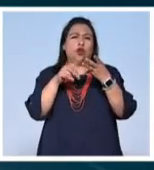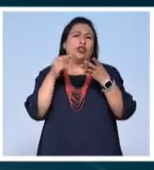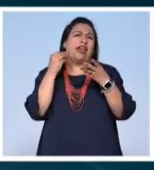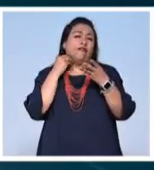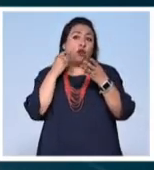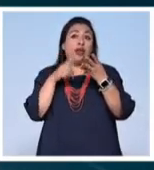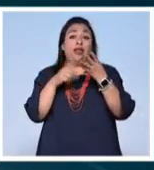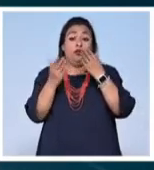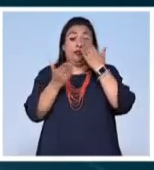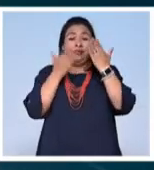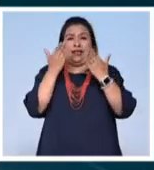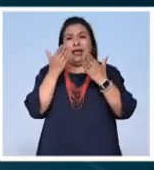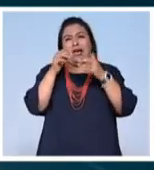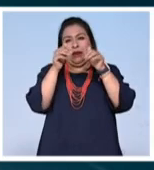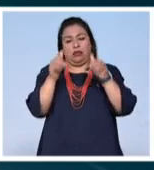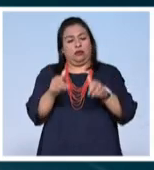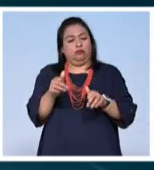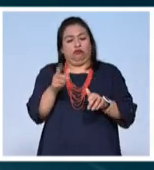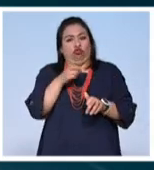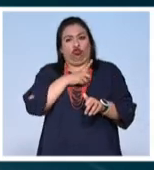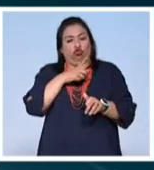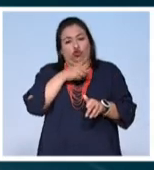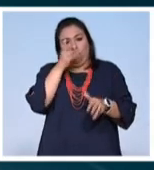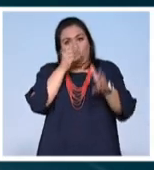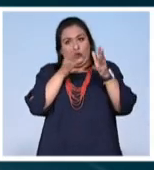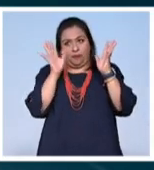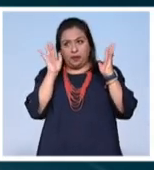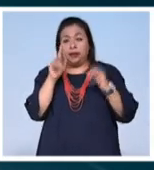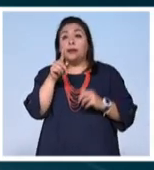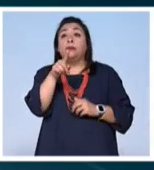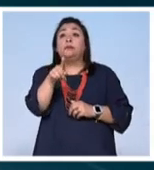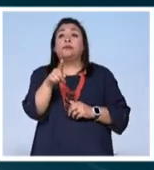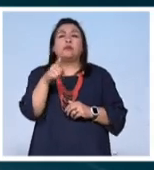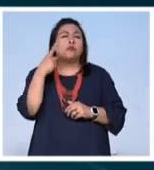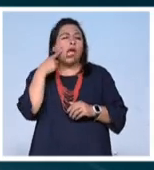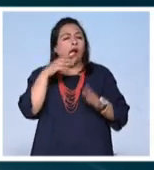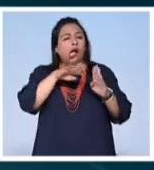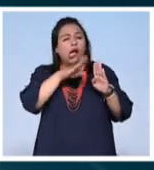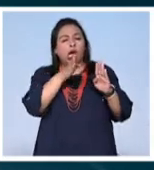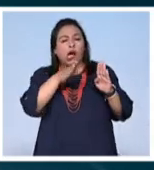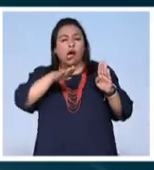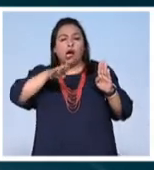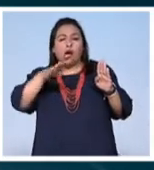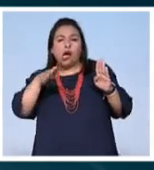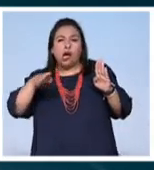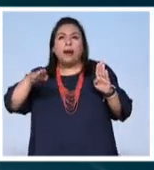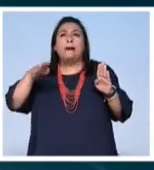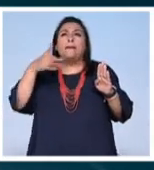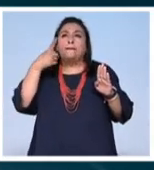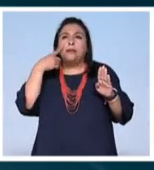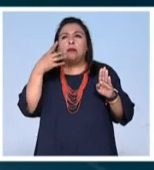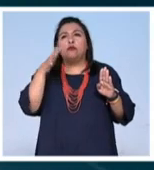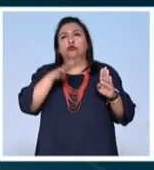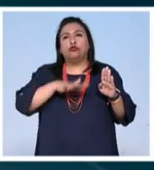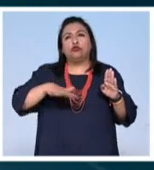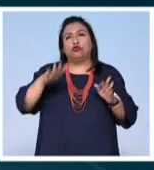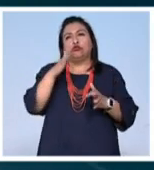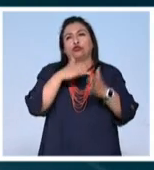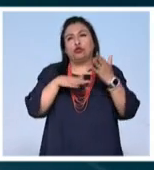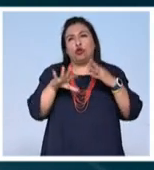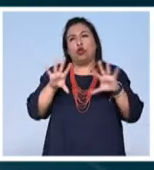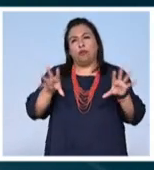formación en artes fue autodidacta. Las ondas sonoras campean toda la geografía